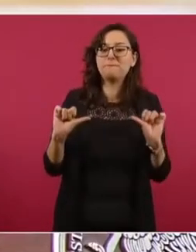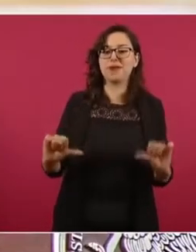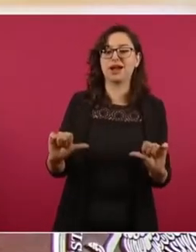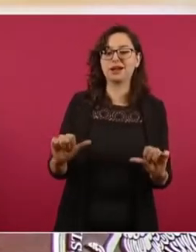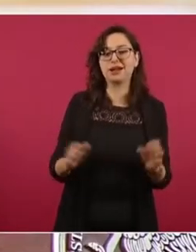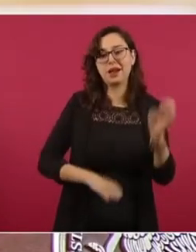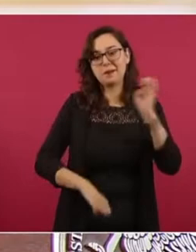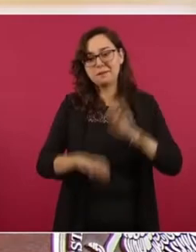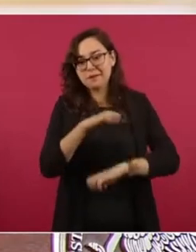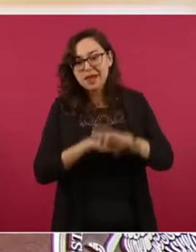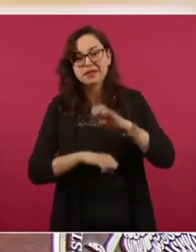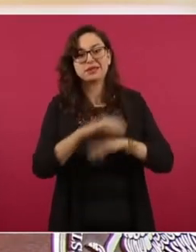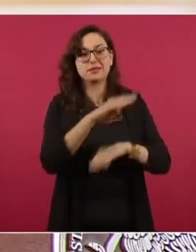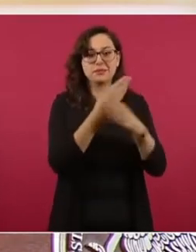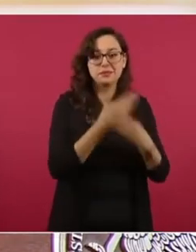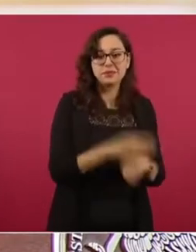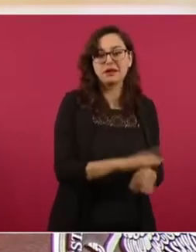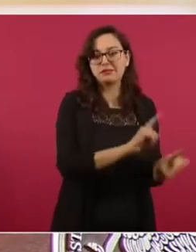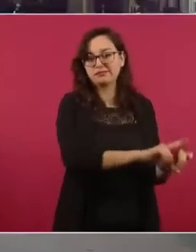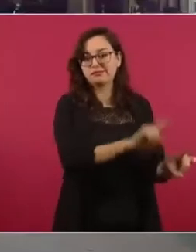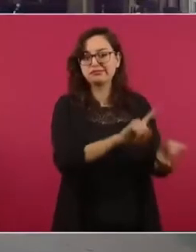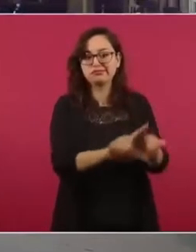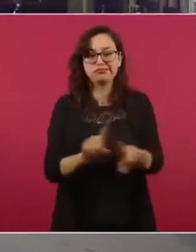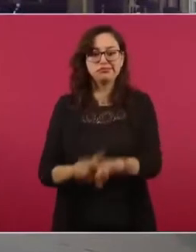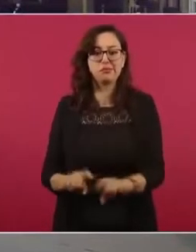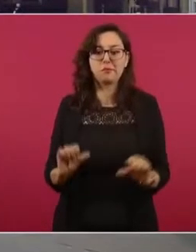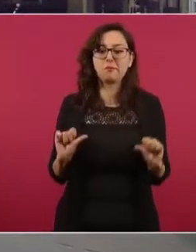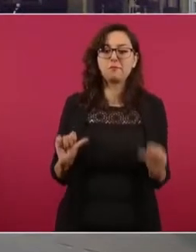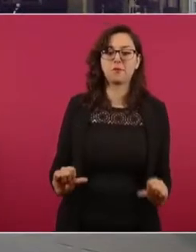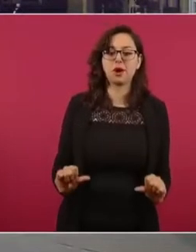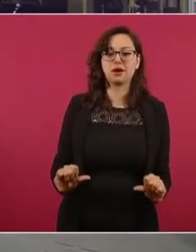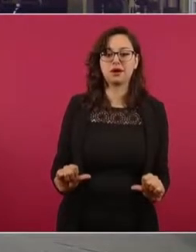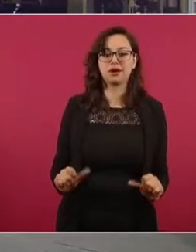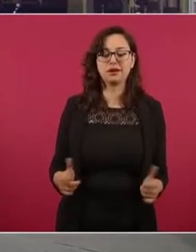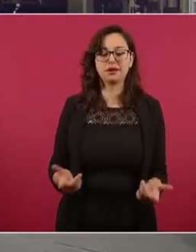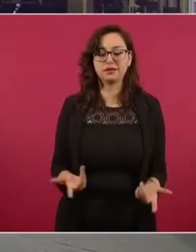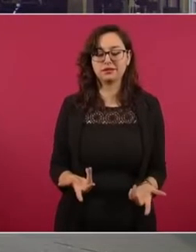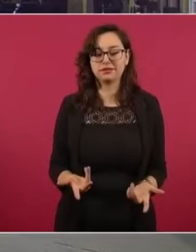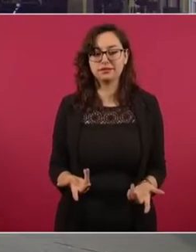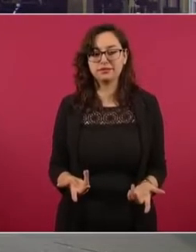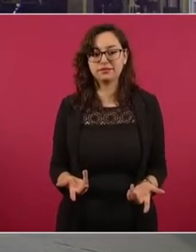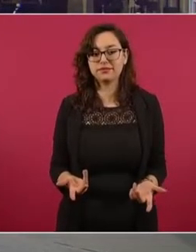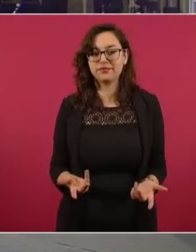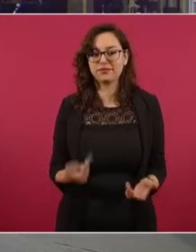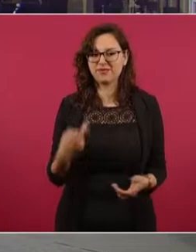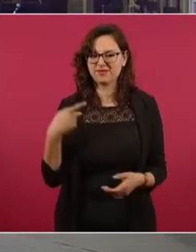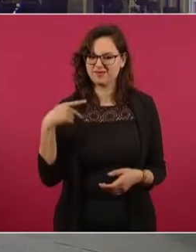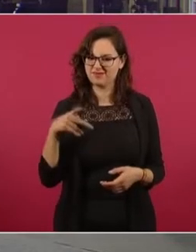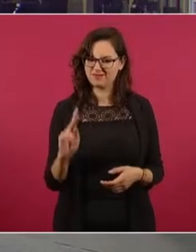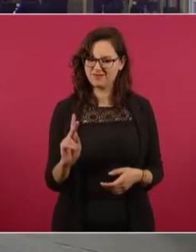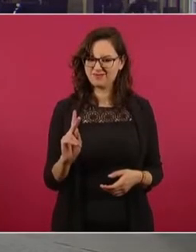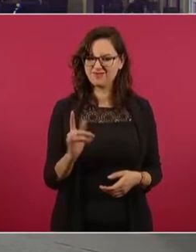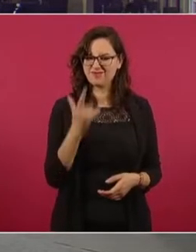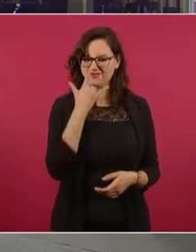corporaciones. Pero me llama la atención